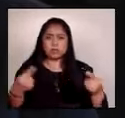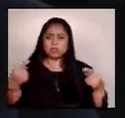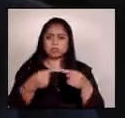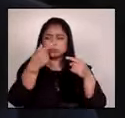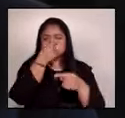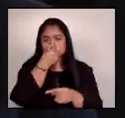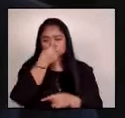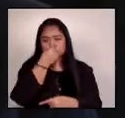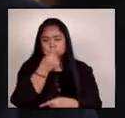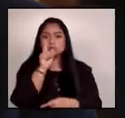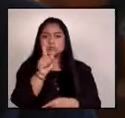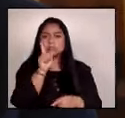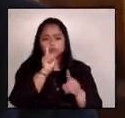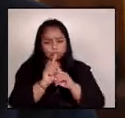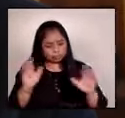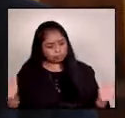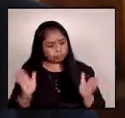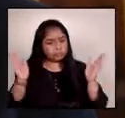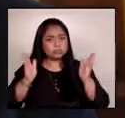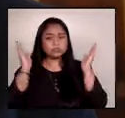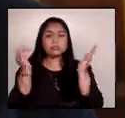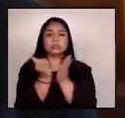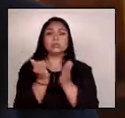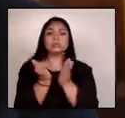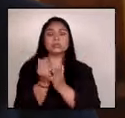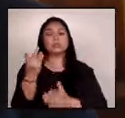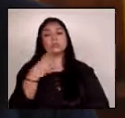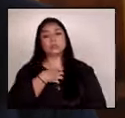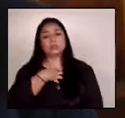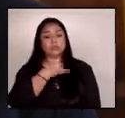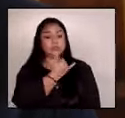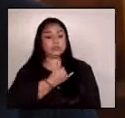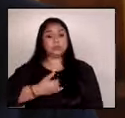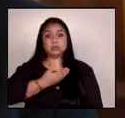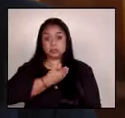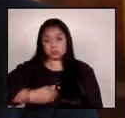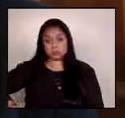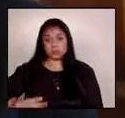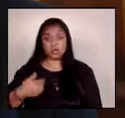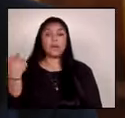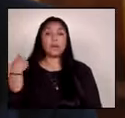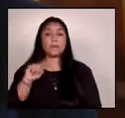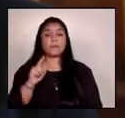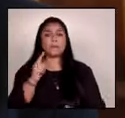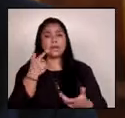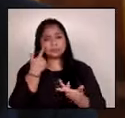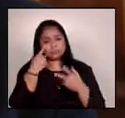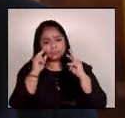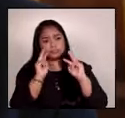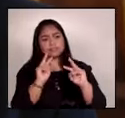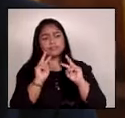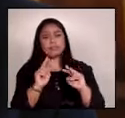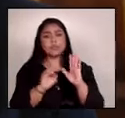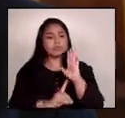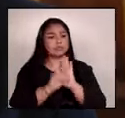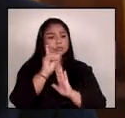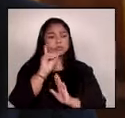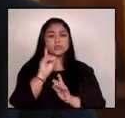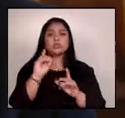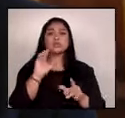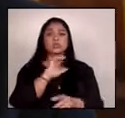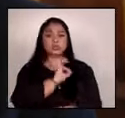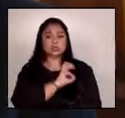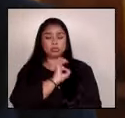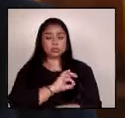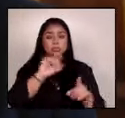rescatar a las instituciones del Estado para que procuren el desarrollo social, político, cultural y